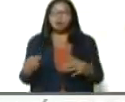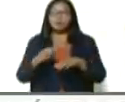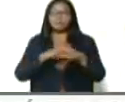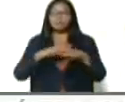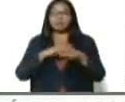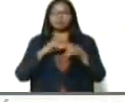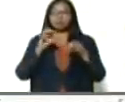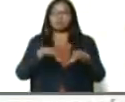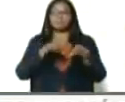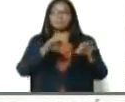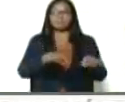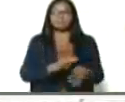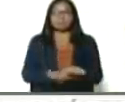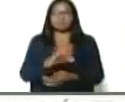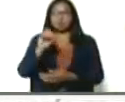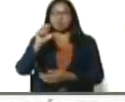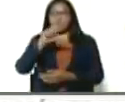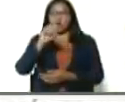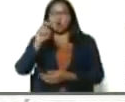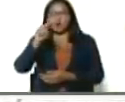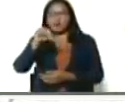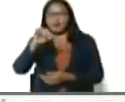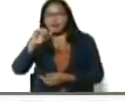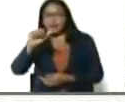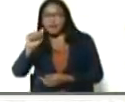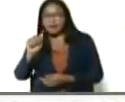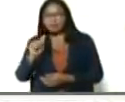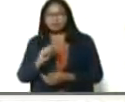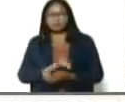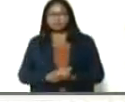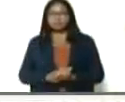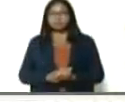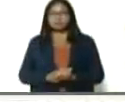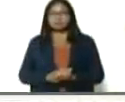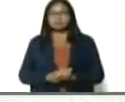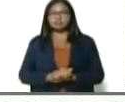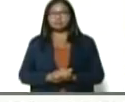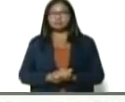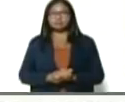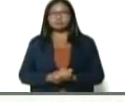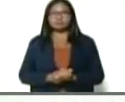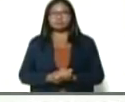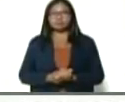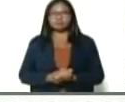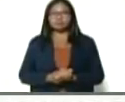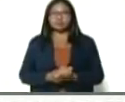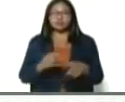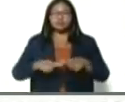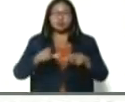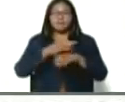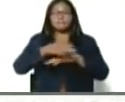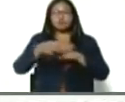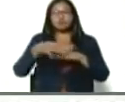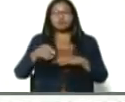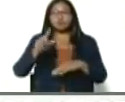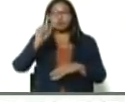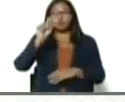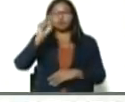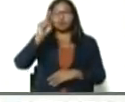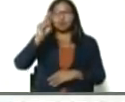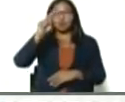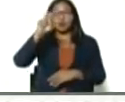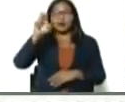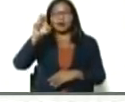allá en el sector, La Colonia, parroquia San Isidro, Labrador, quita el agua, y pone el sol, en el municipio Turén, bello